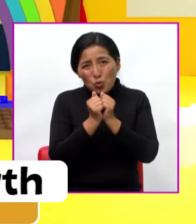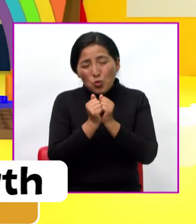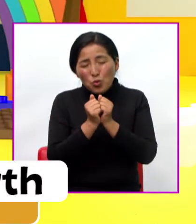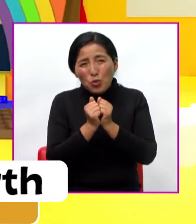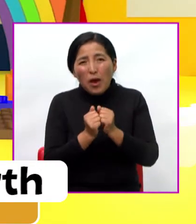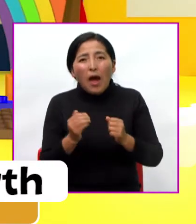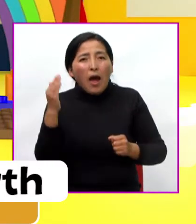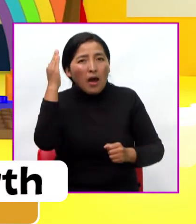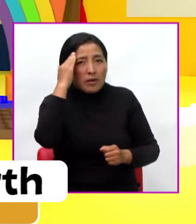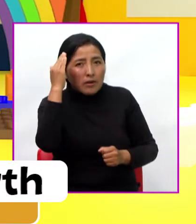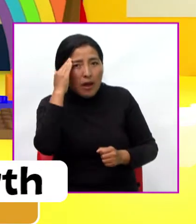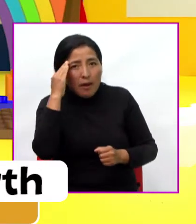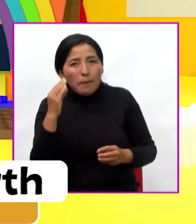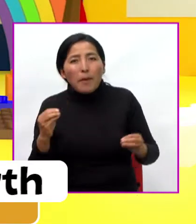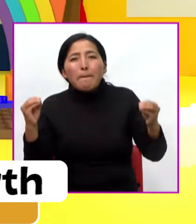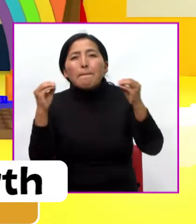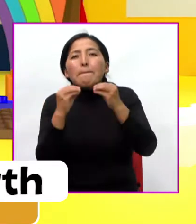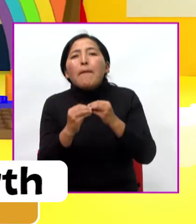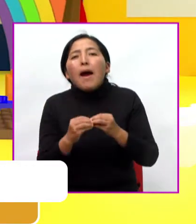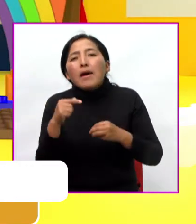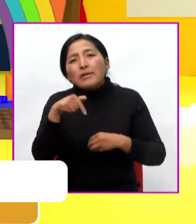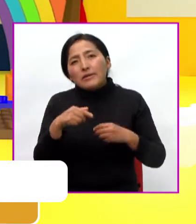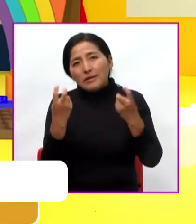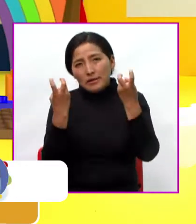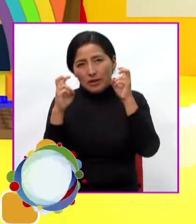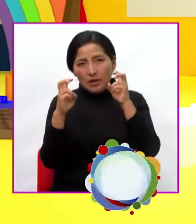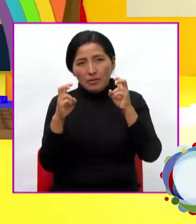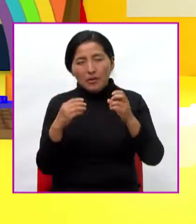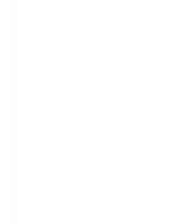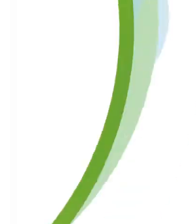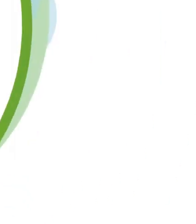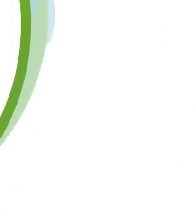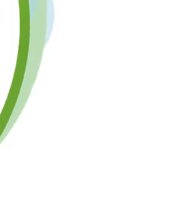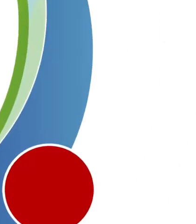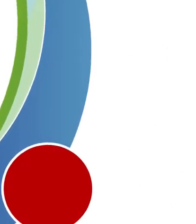saber más sobre este tema Empecemos, adelante